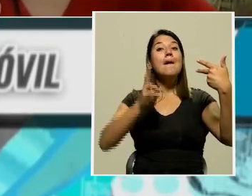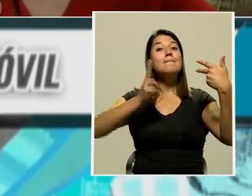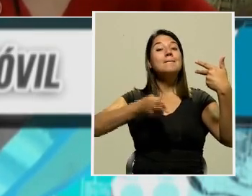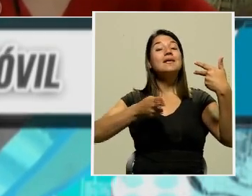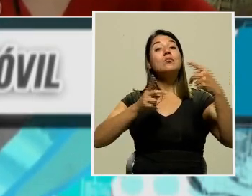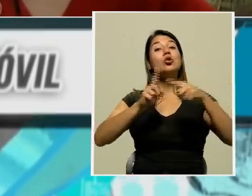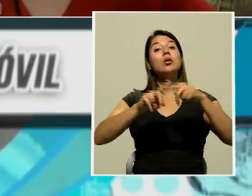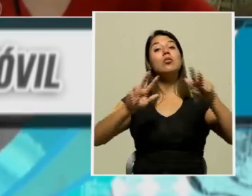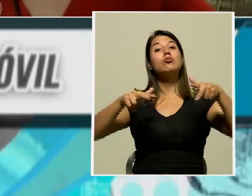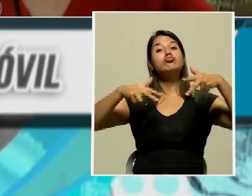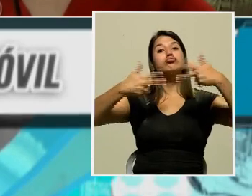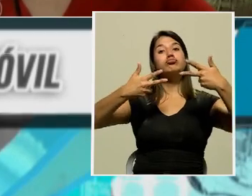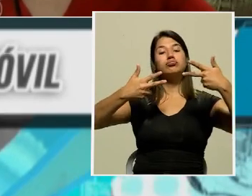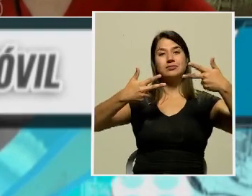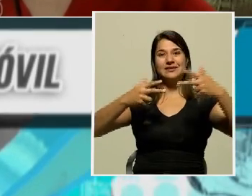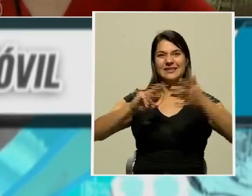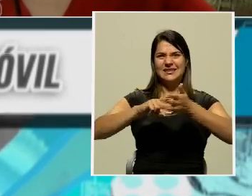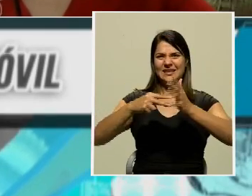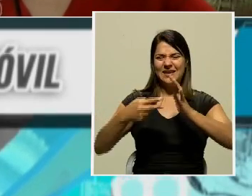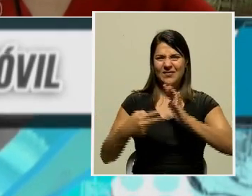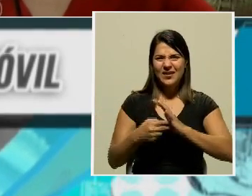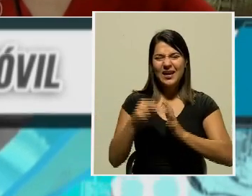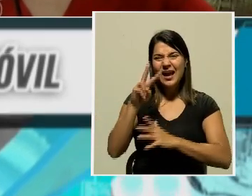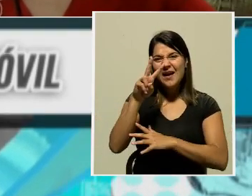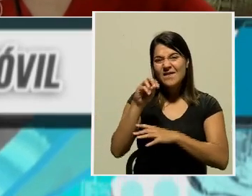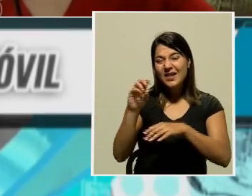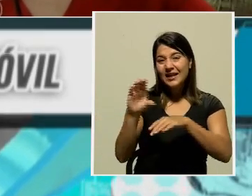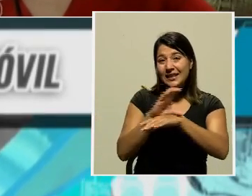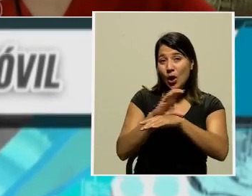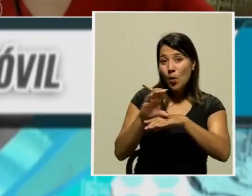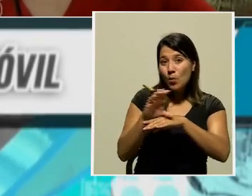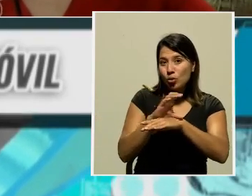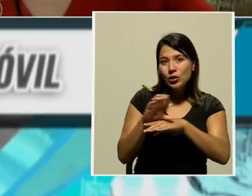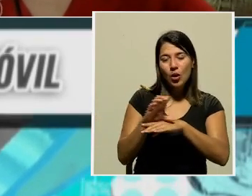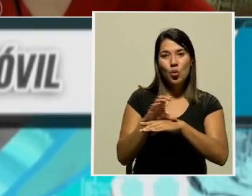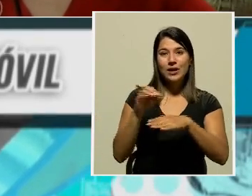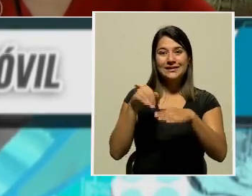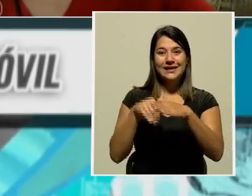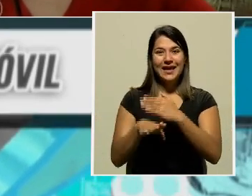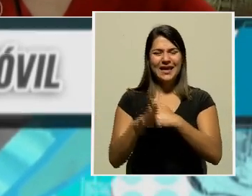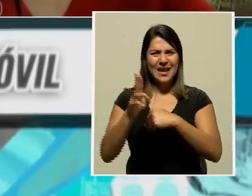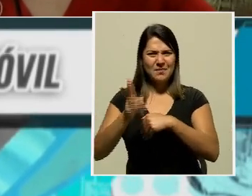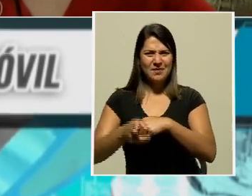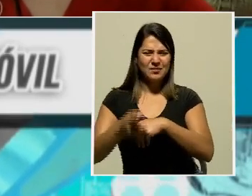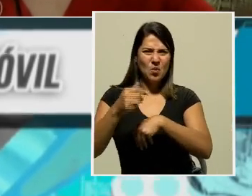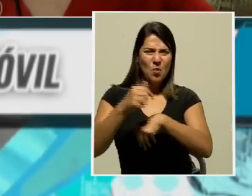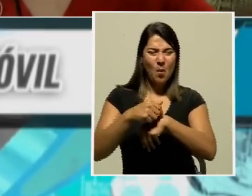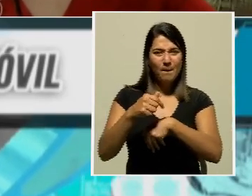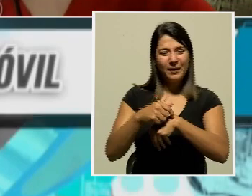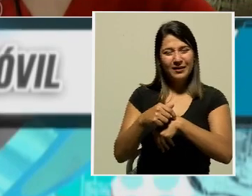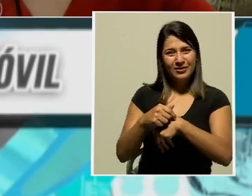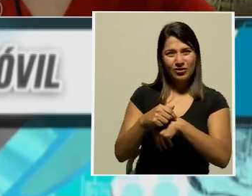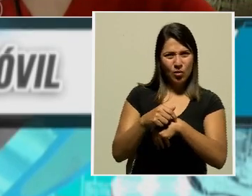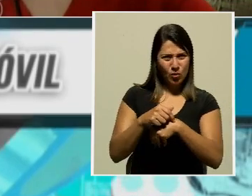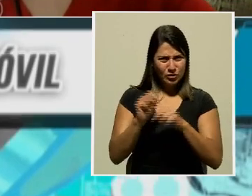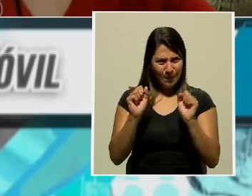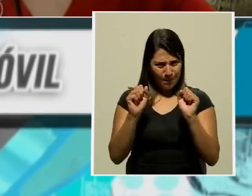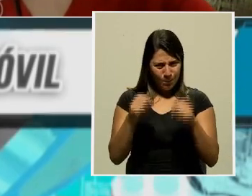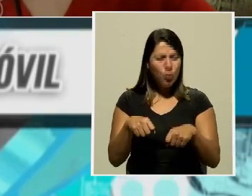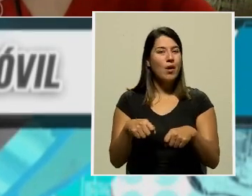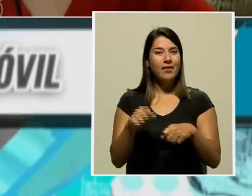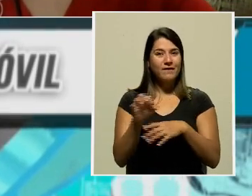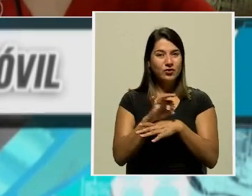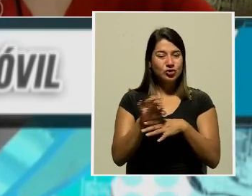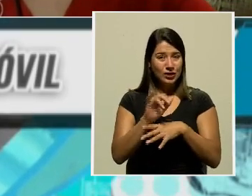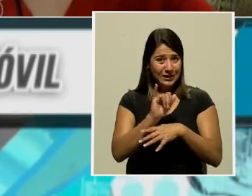eso sería 20 computadoras transmitiendo en vivo desde un centro educativo. ¿Se tiene valorado esto, doña Melania? ¿Es así como va a